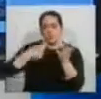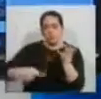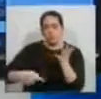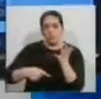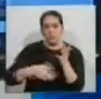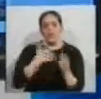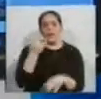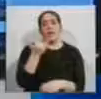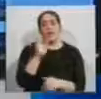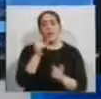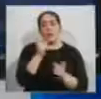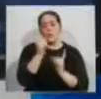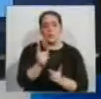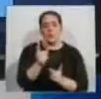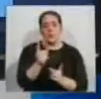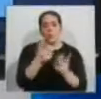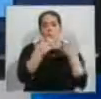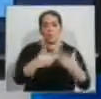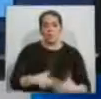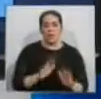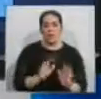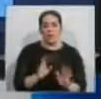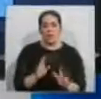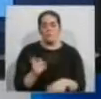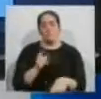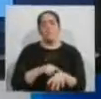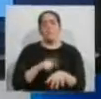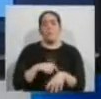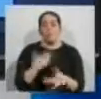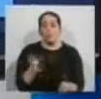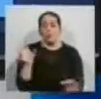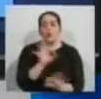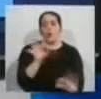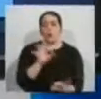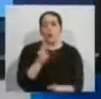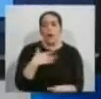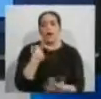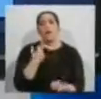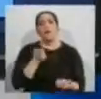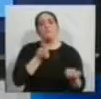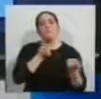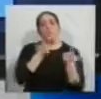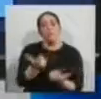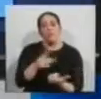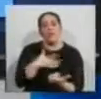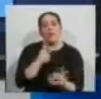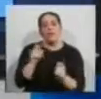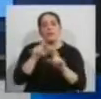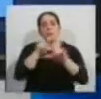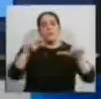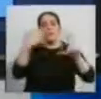que tienen el mismo sistema. Pero por el momento no había ninguna que nos permitiera aumentar la velocidad sin necesidad